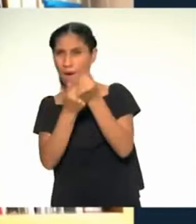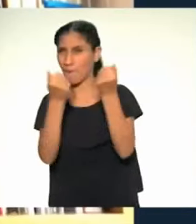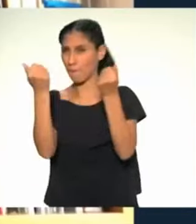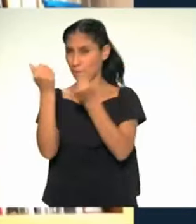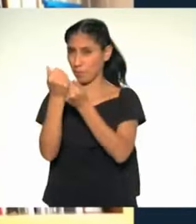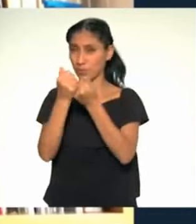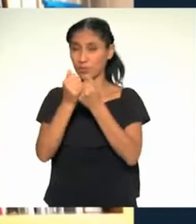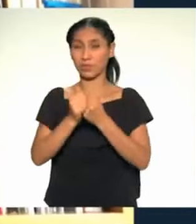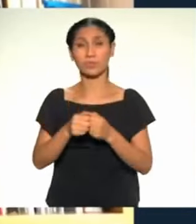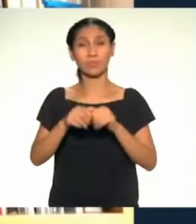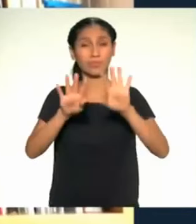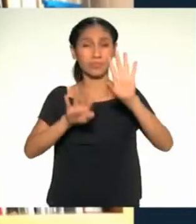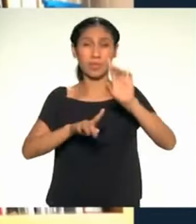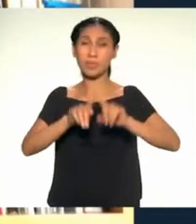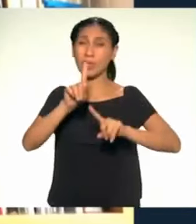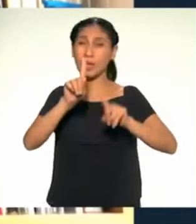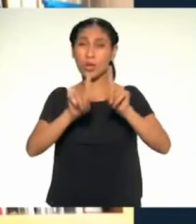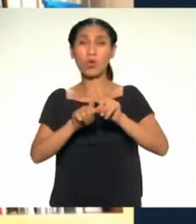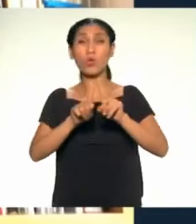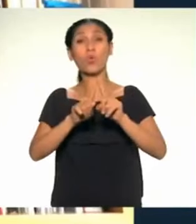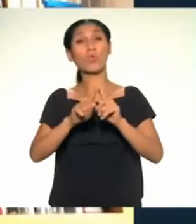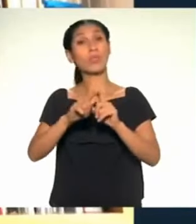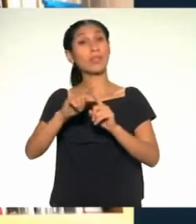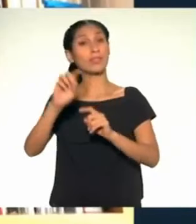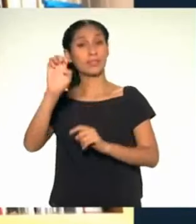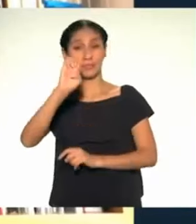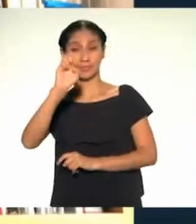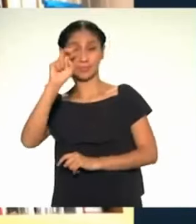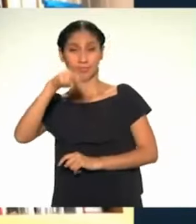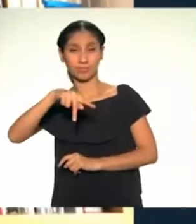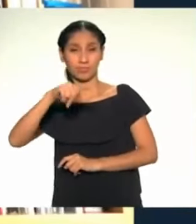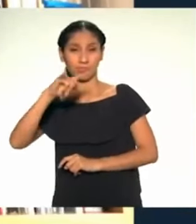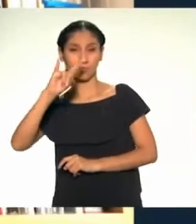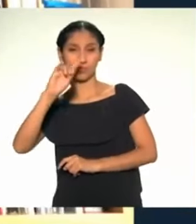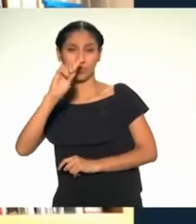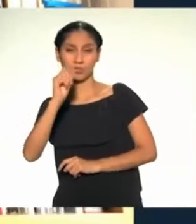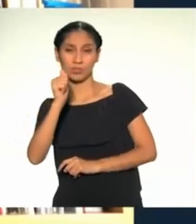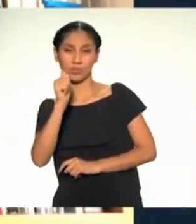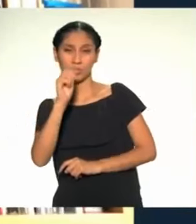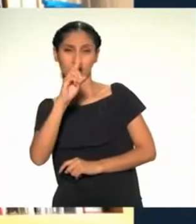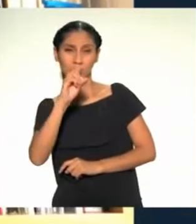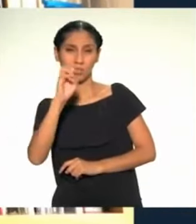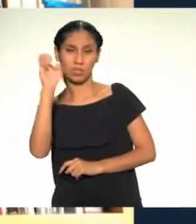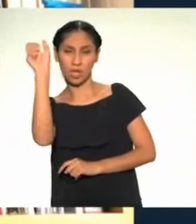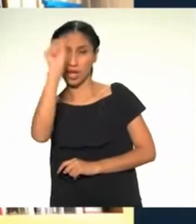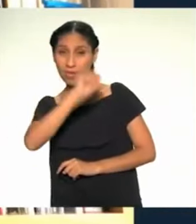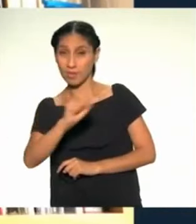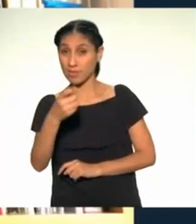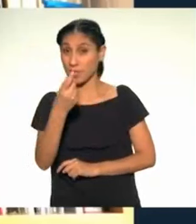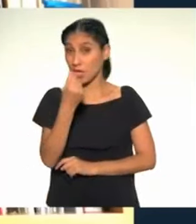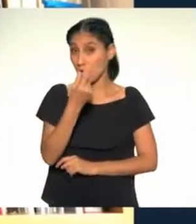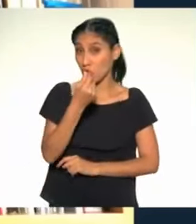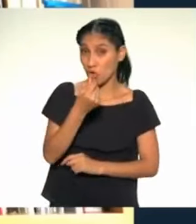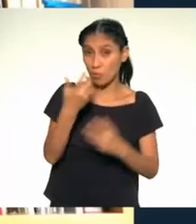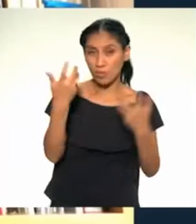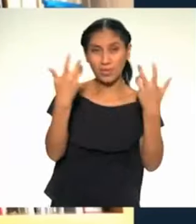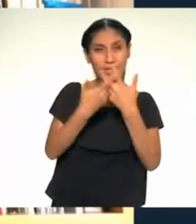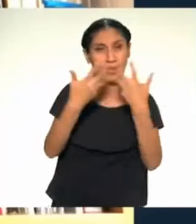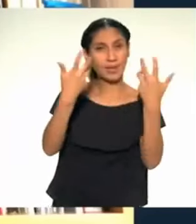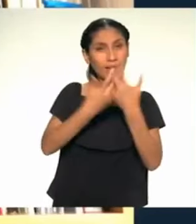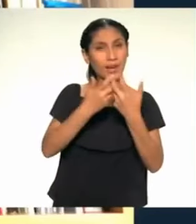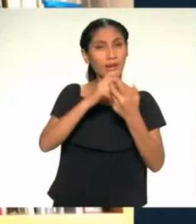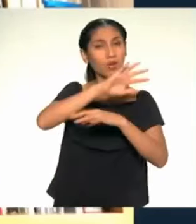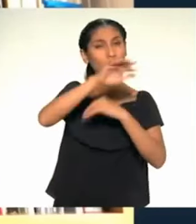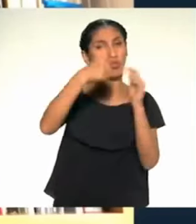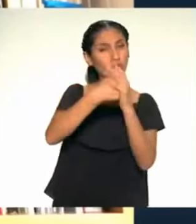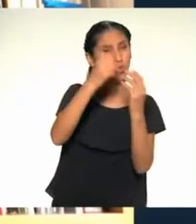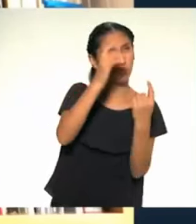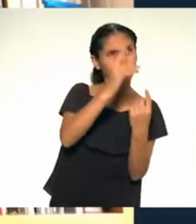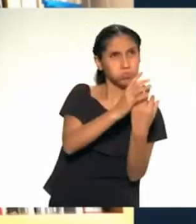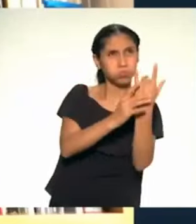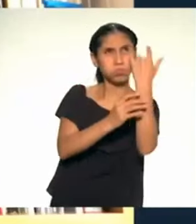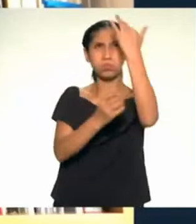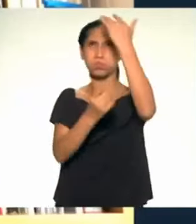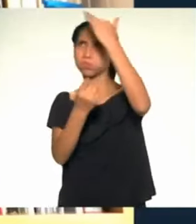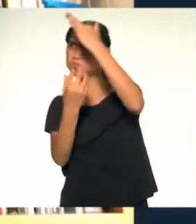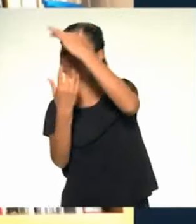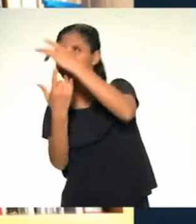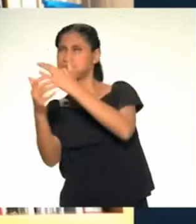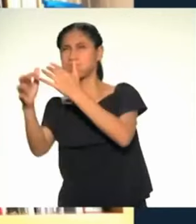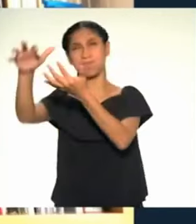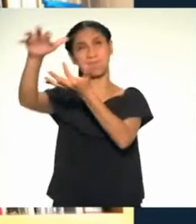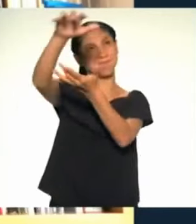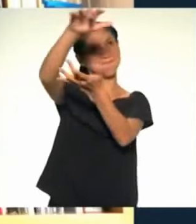Hay muchísimas actividades económicas que están directamente vinculadas con la naturaleza. Y nosotros podemos